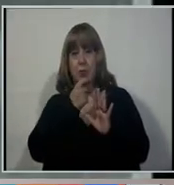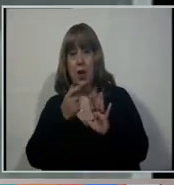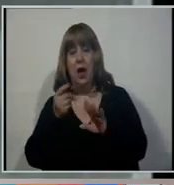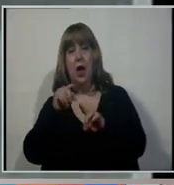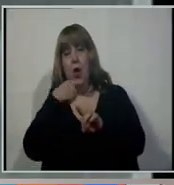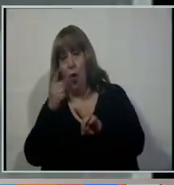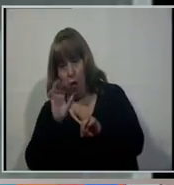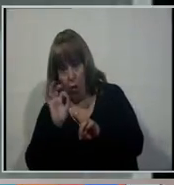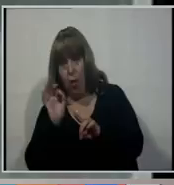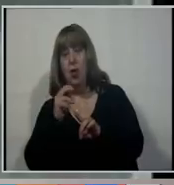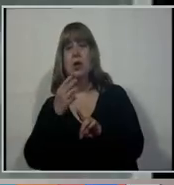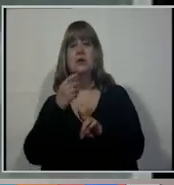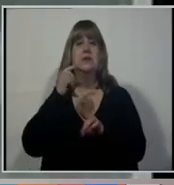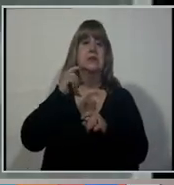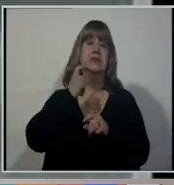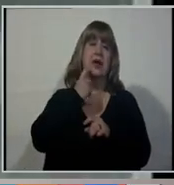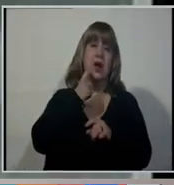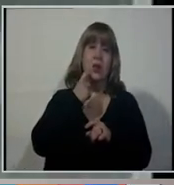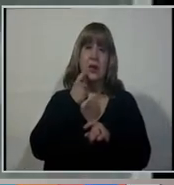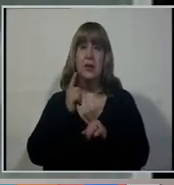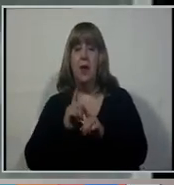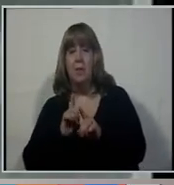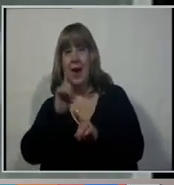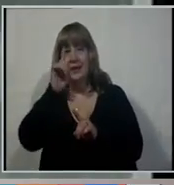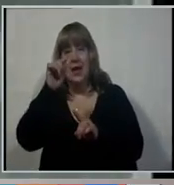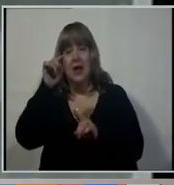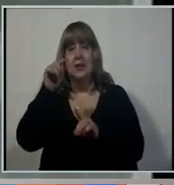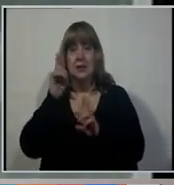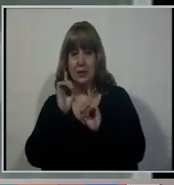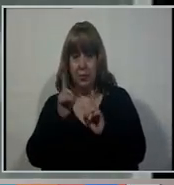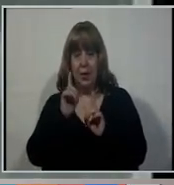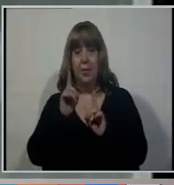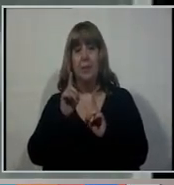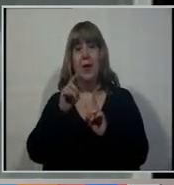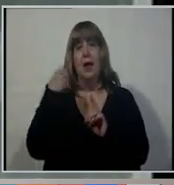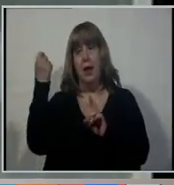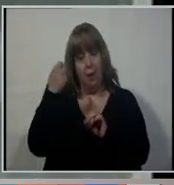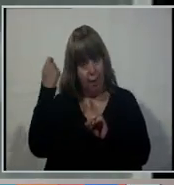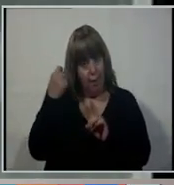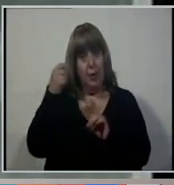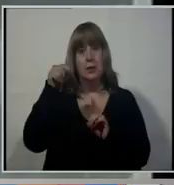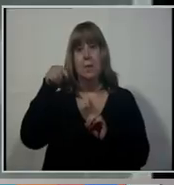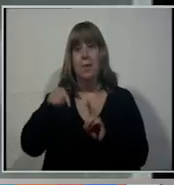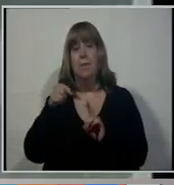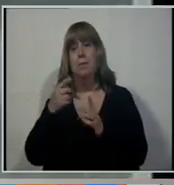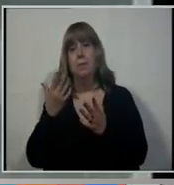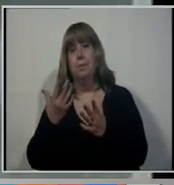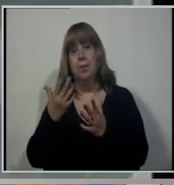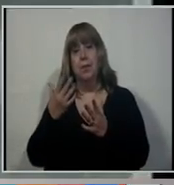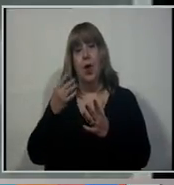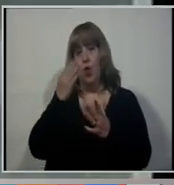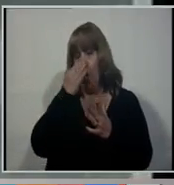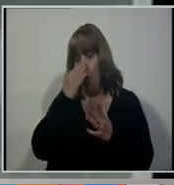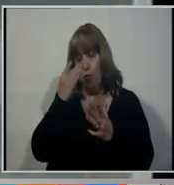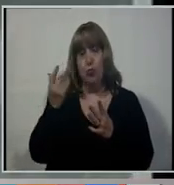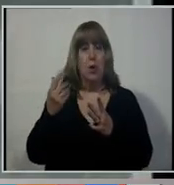Mercedes y si van más al este y más al sur, también hay lluvias en La Pampa, hay lluvias y tormentas en la provincia de Córdoba,